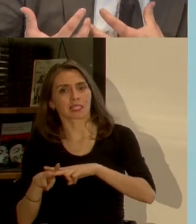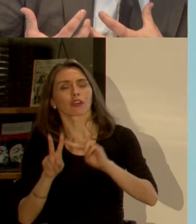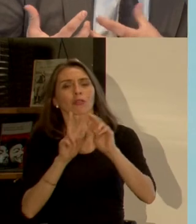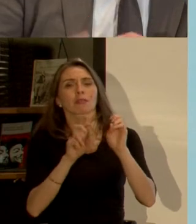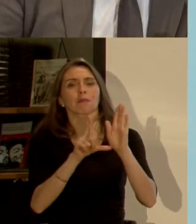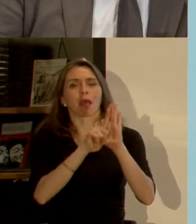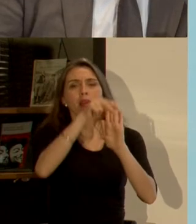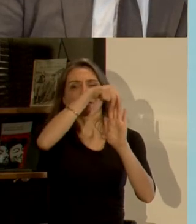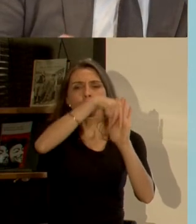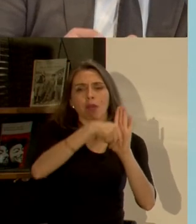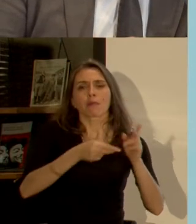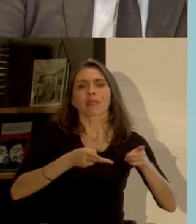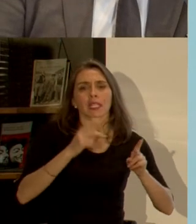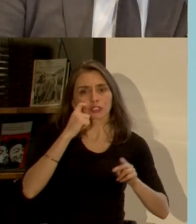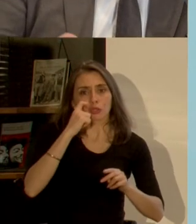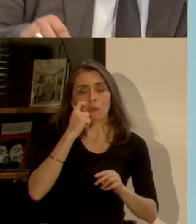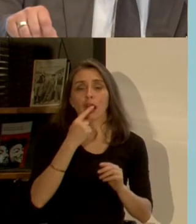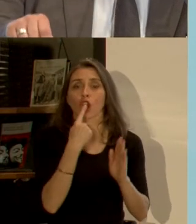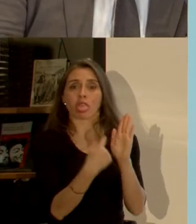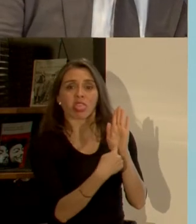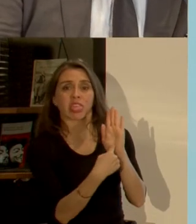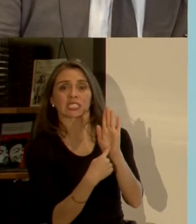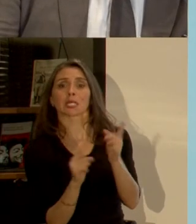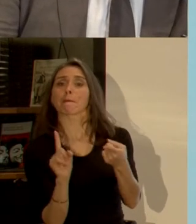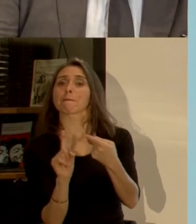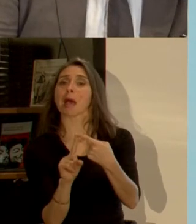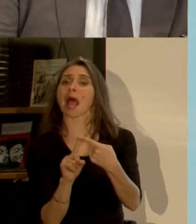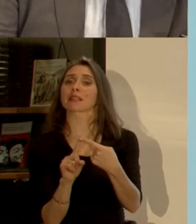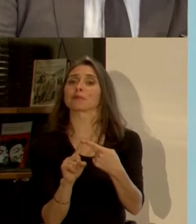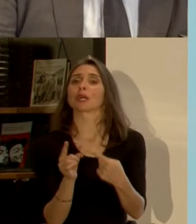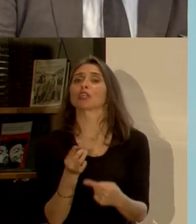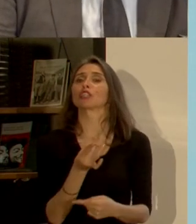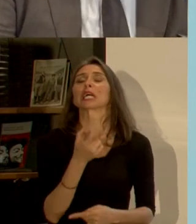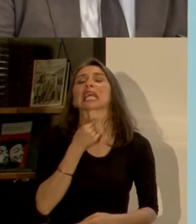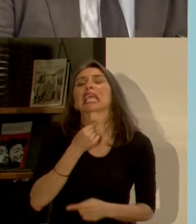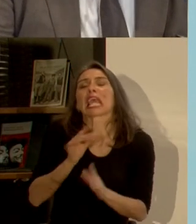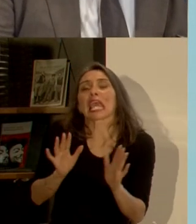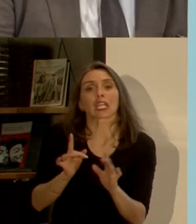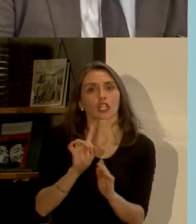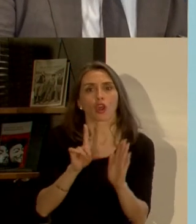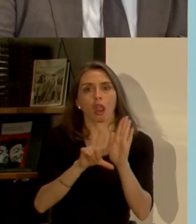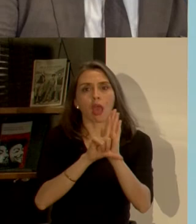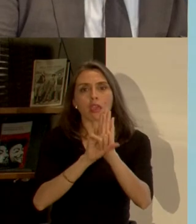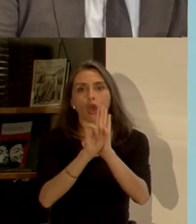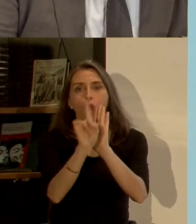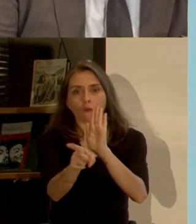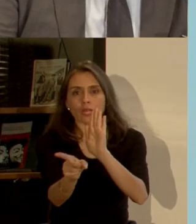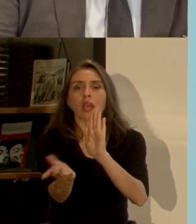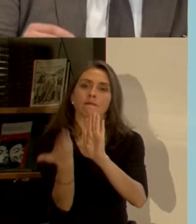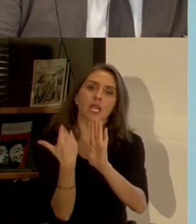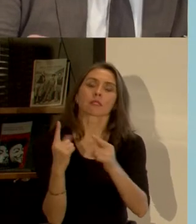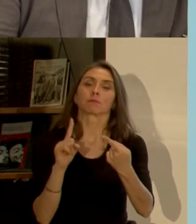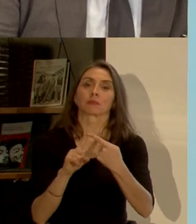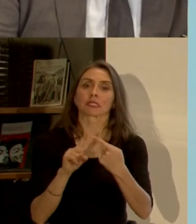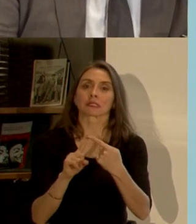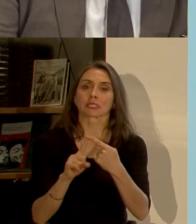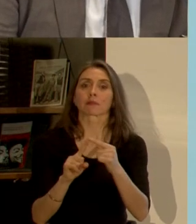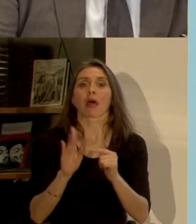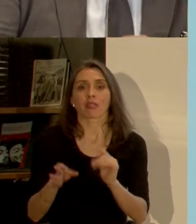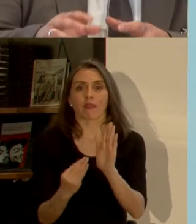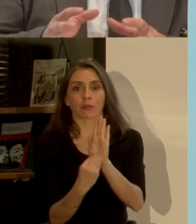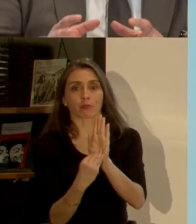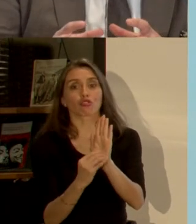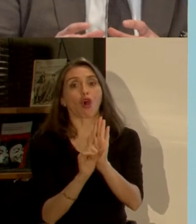normativo de derechos humanos que la participación no solamente es deseable sino que es obligatoria o por lo menos debería ser